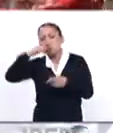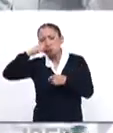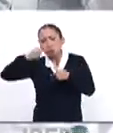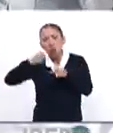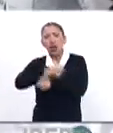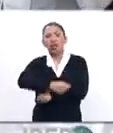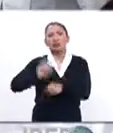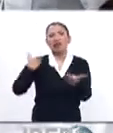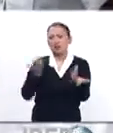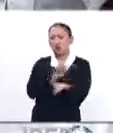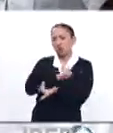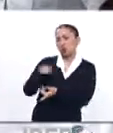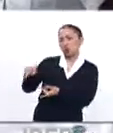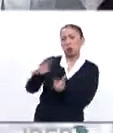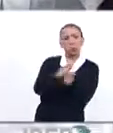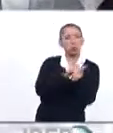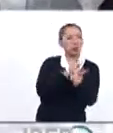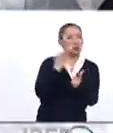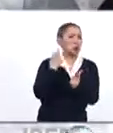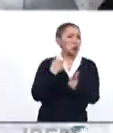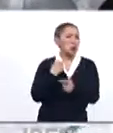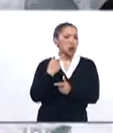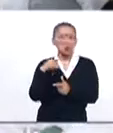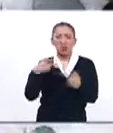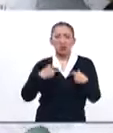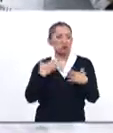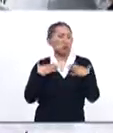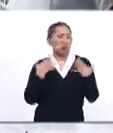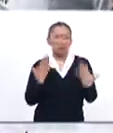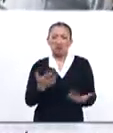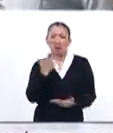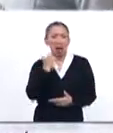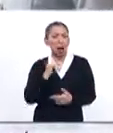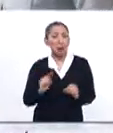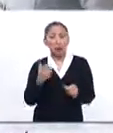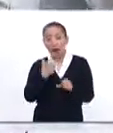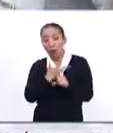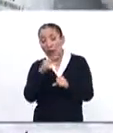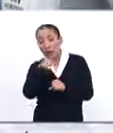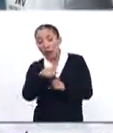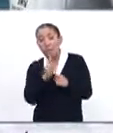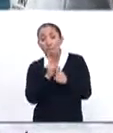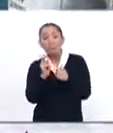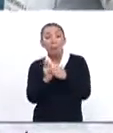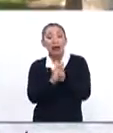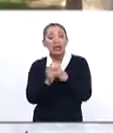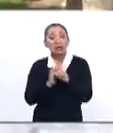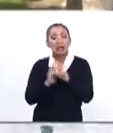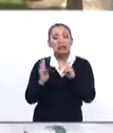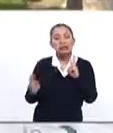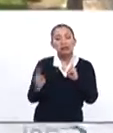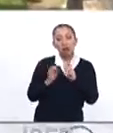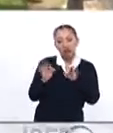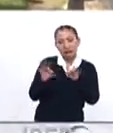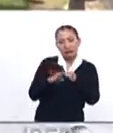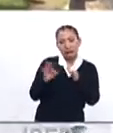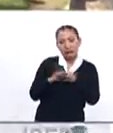y es importante estar muy pendiente de lo que pasa en Guatemala porque somos países vecinos de este país